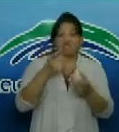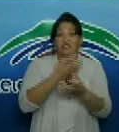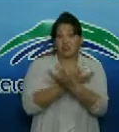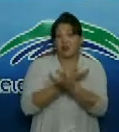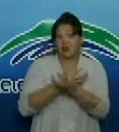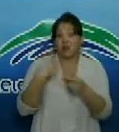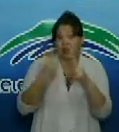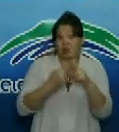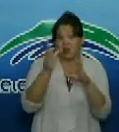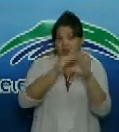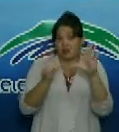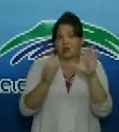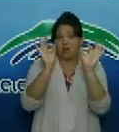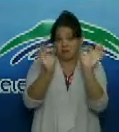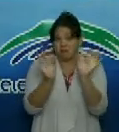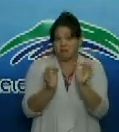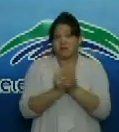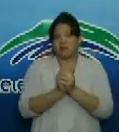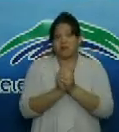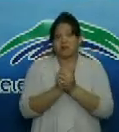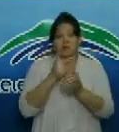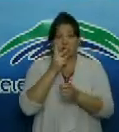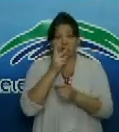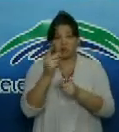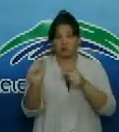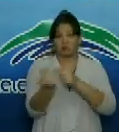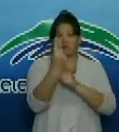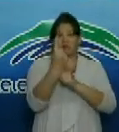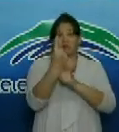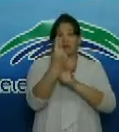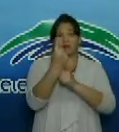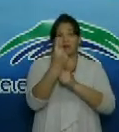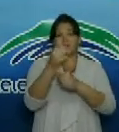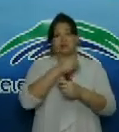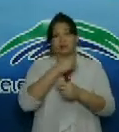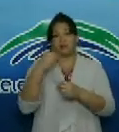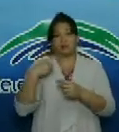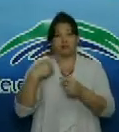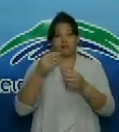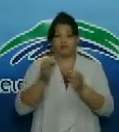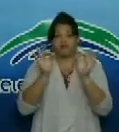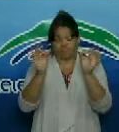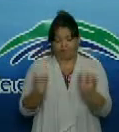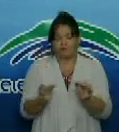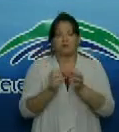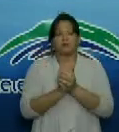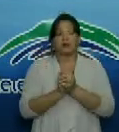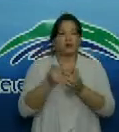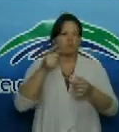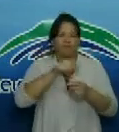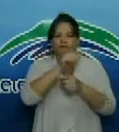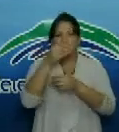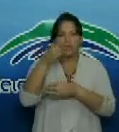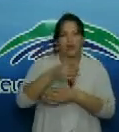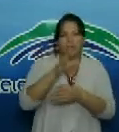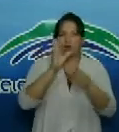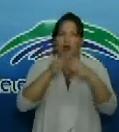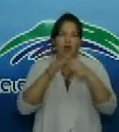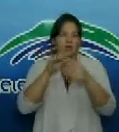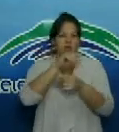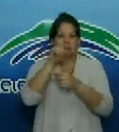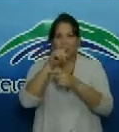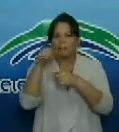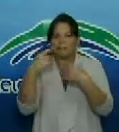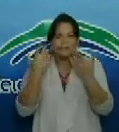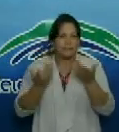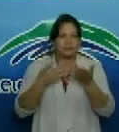complejiza la atención primaria de salud la acción fundamental es la pesquisa la pesquisa activa de rigor que se realiza el